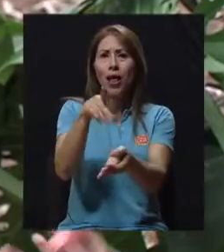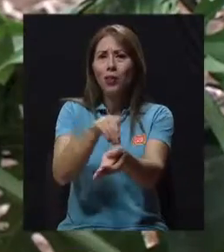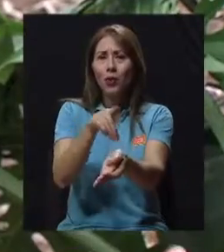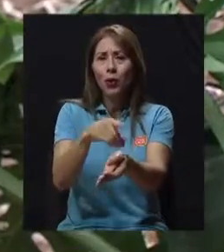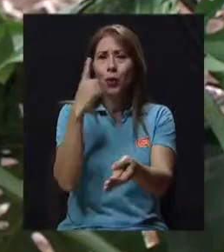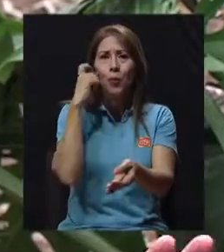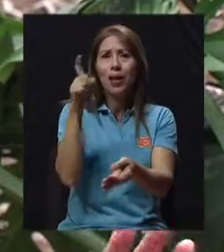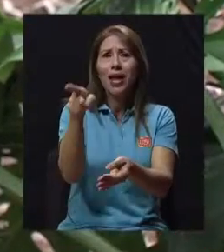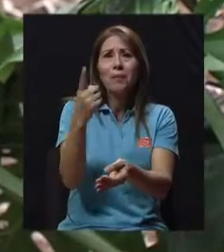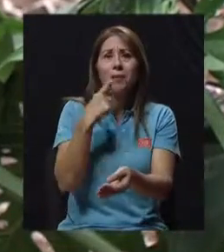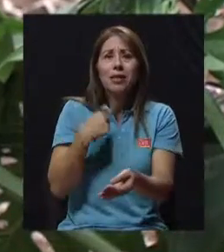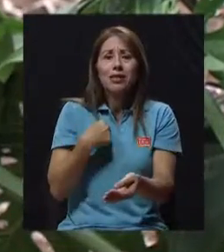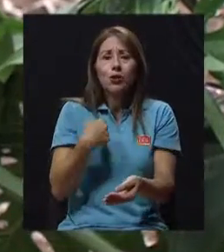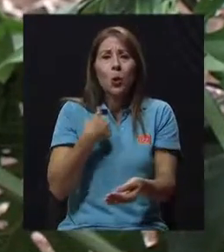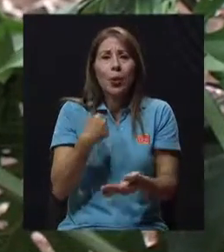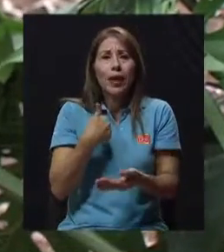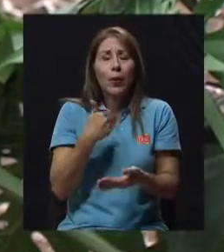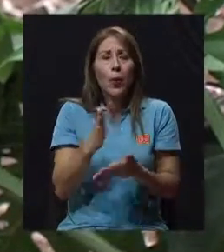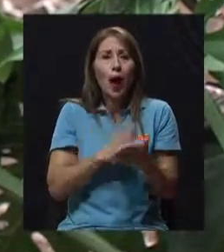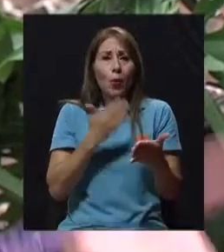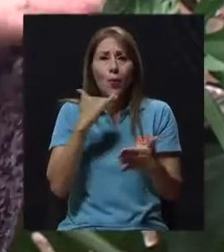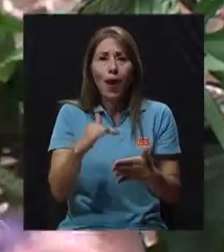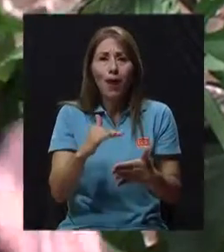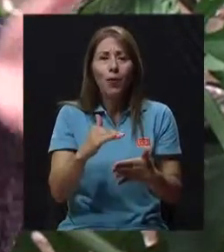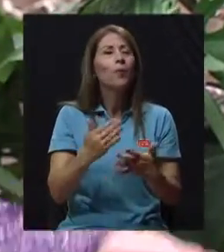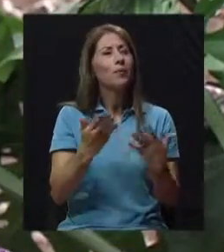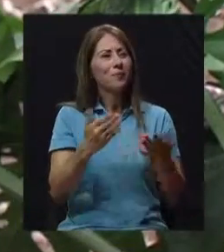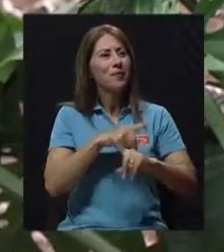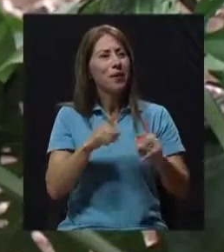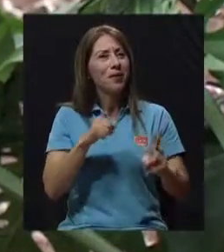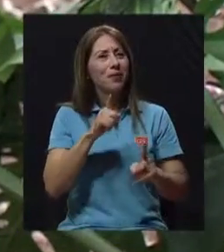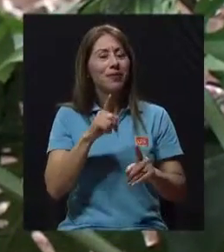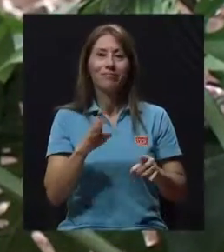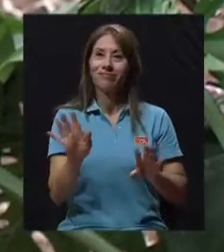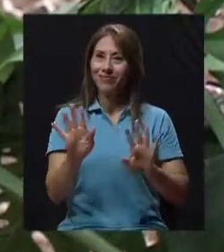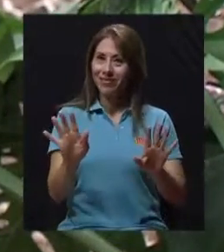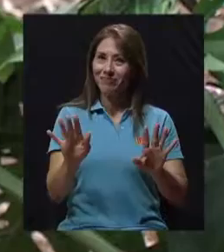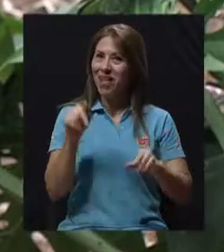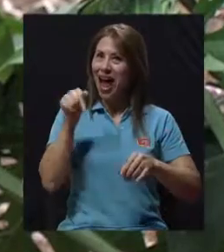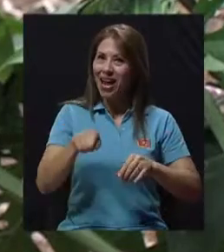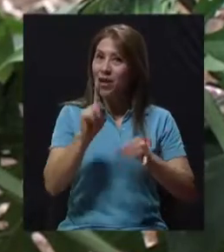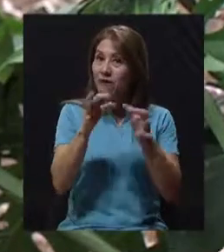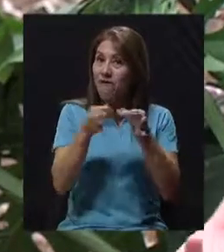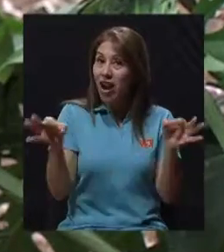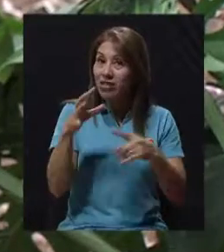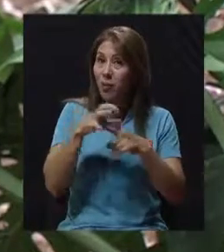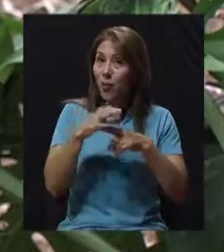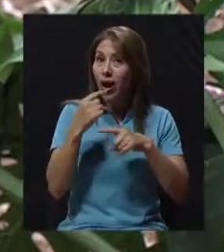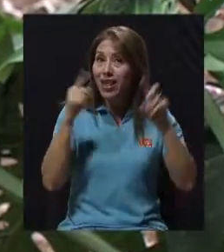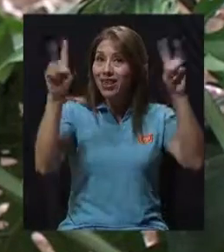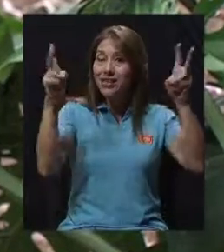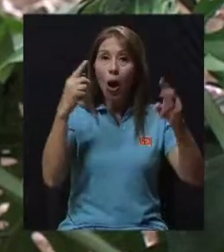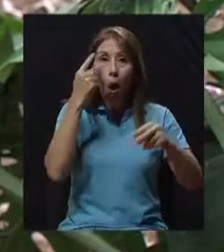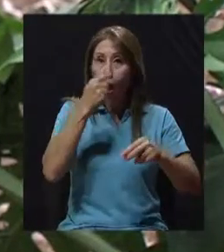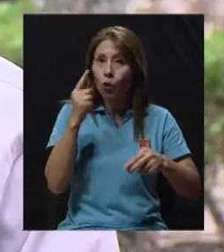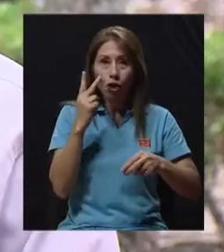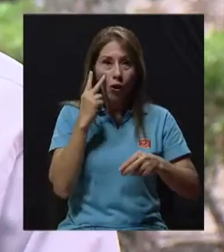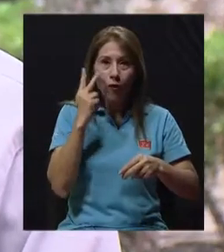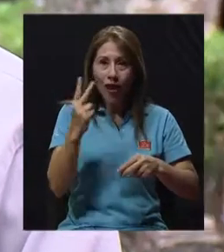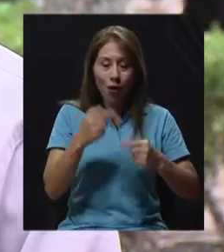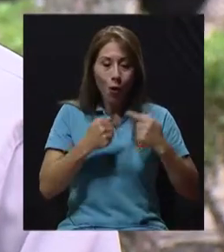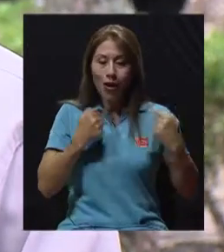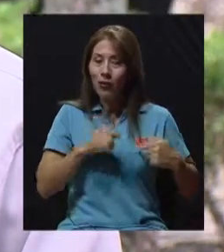de las personas piensan así y yo creo que sería oportuno. ¿Cuándo es conveniente ir a? Si aquí no vale el dicho de ojos que no ve en corazón que no siente, más bien es al revés.